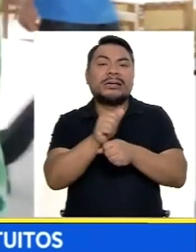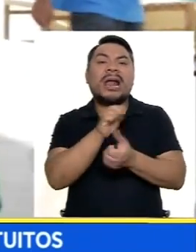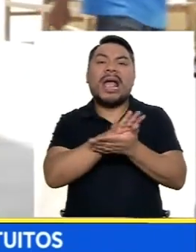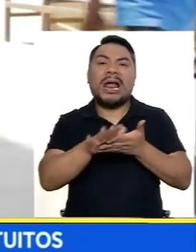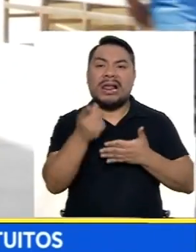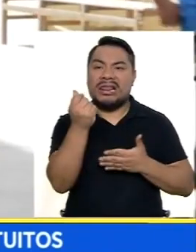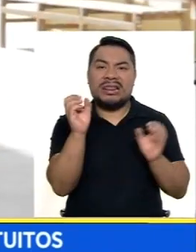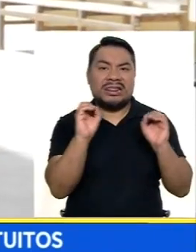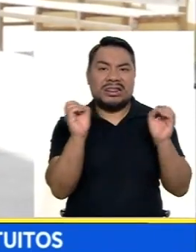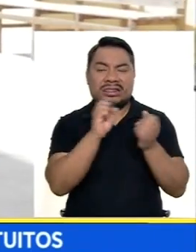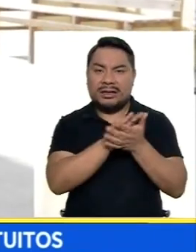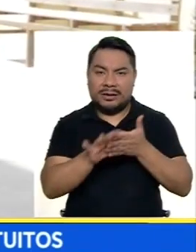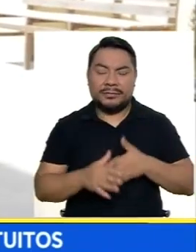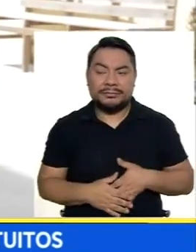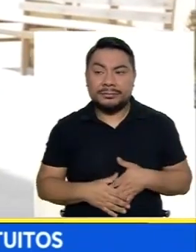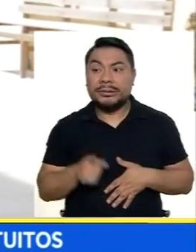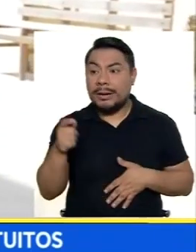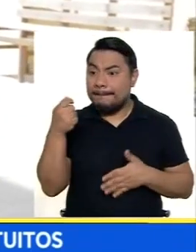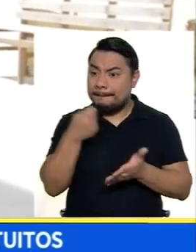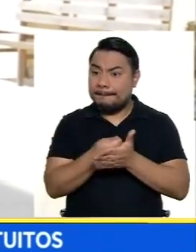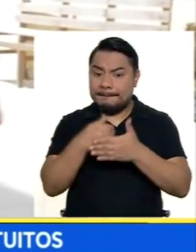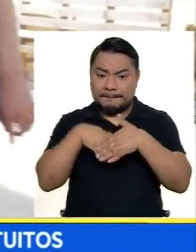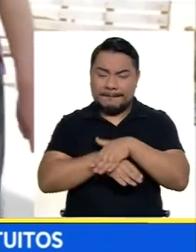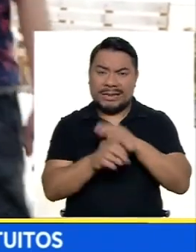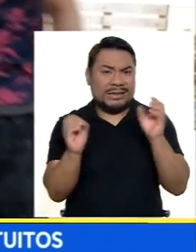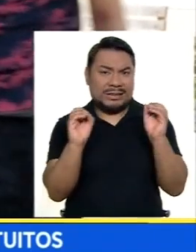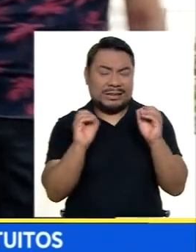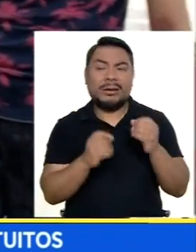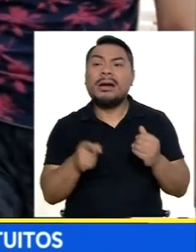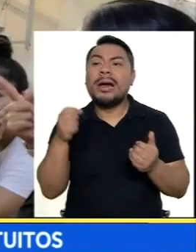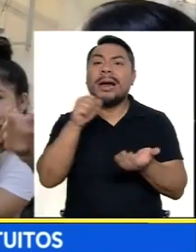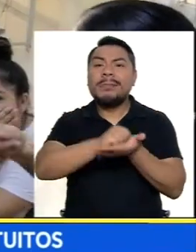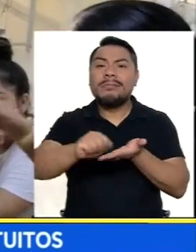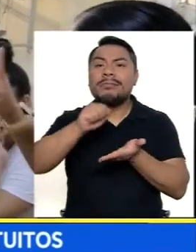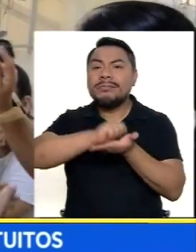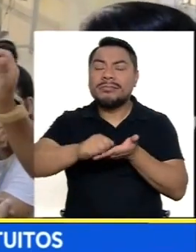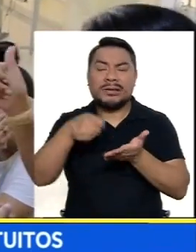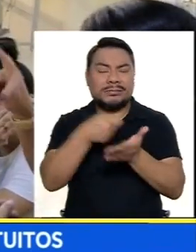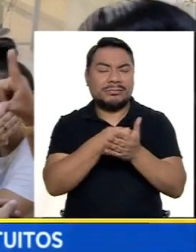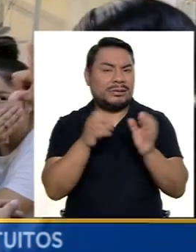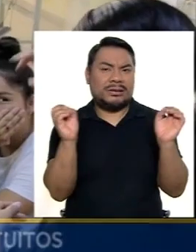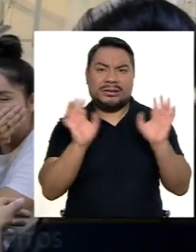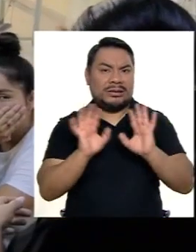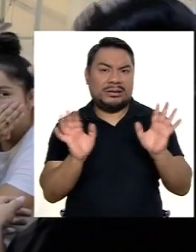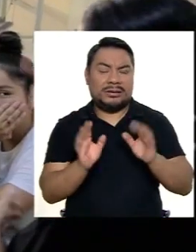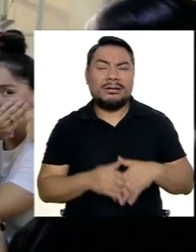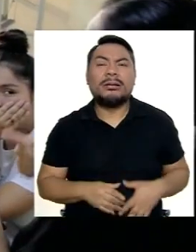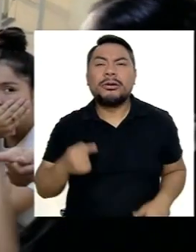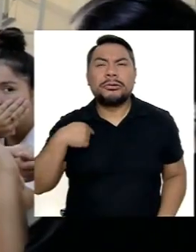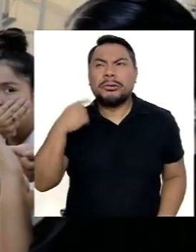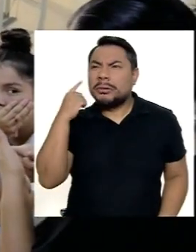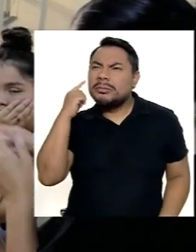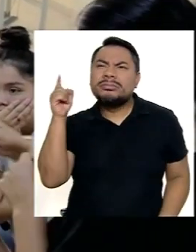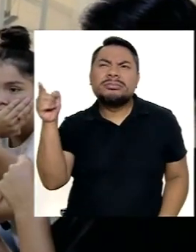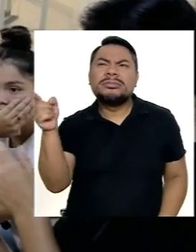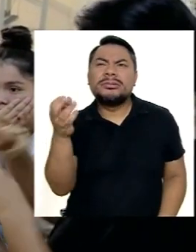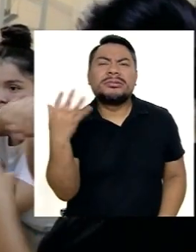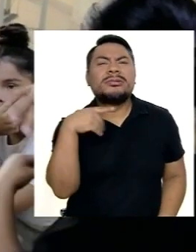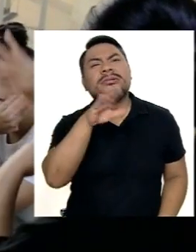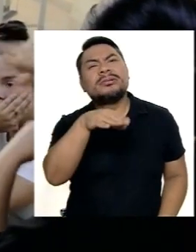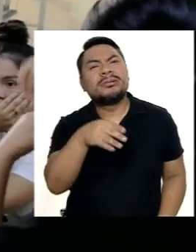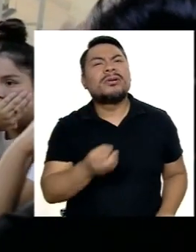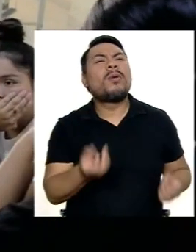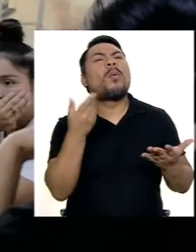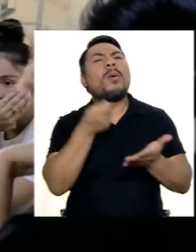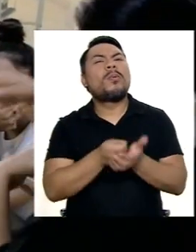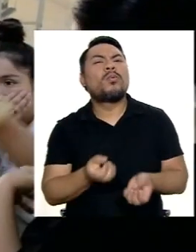olvidemos No hay pago De matrícula No hay pago De pensiones Porque por ahí Escuchaba Que me decían Licenciado